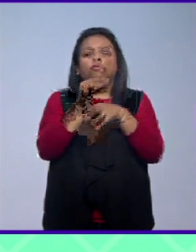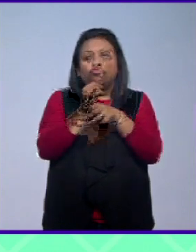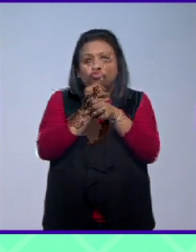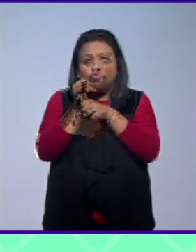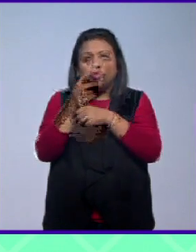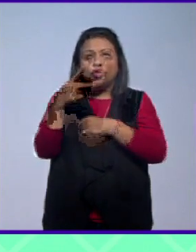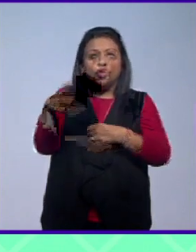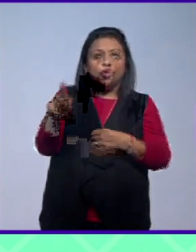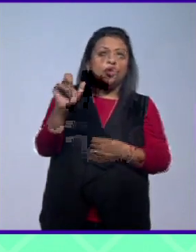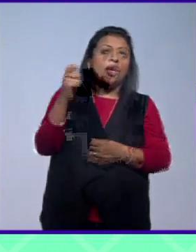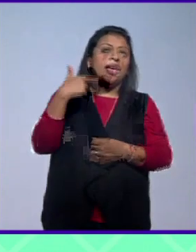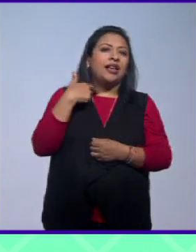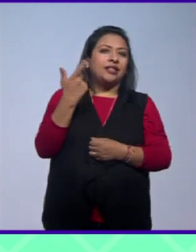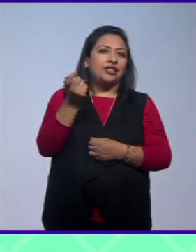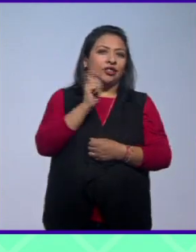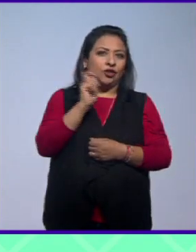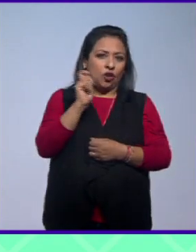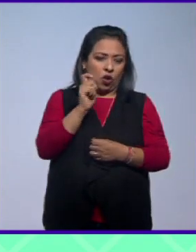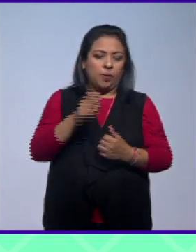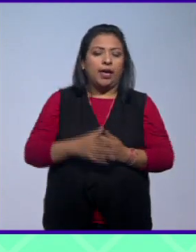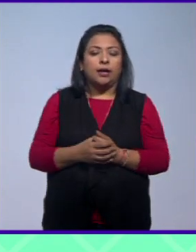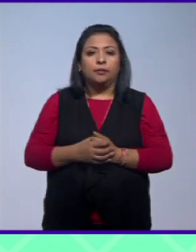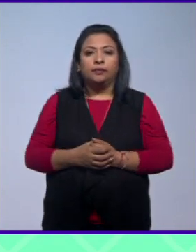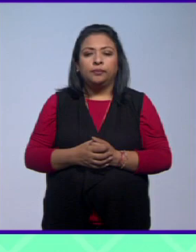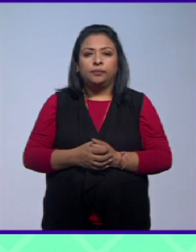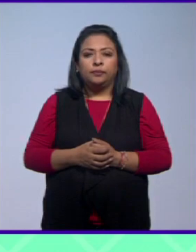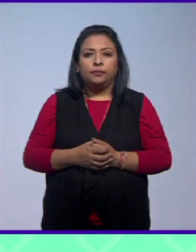pertenecían a la exnovia del creador artístico